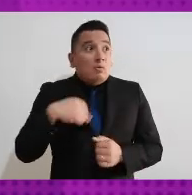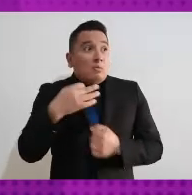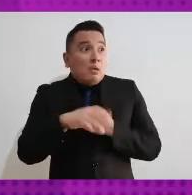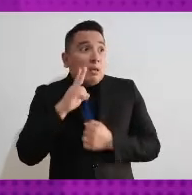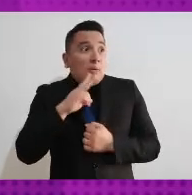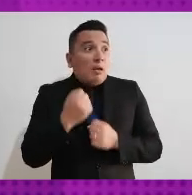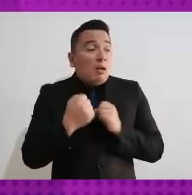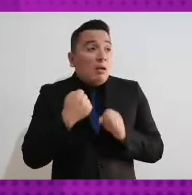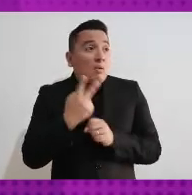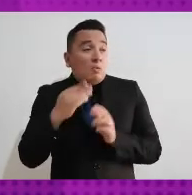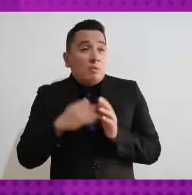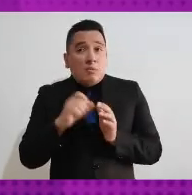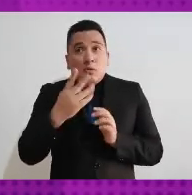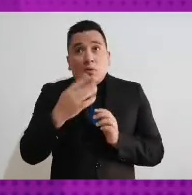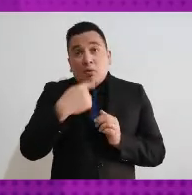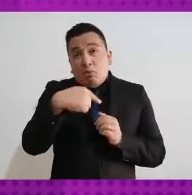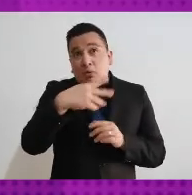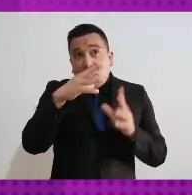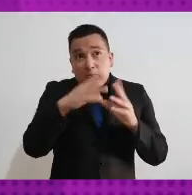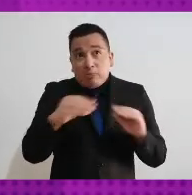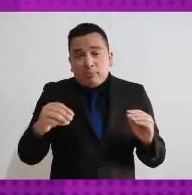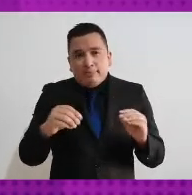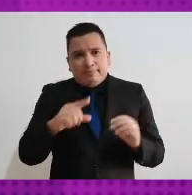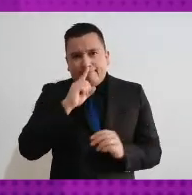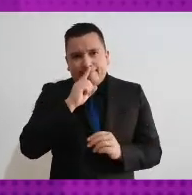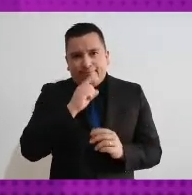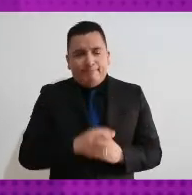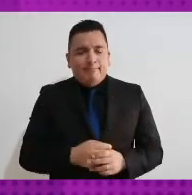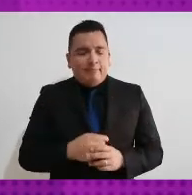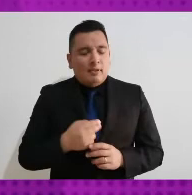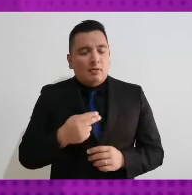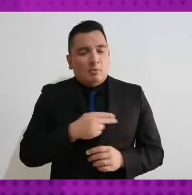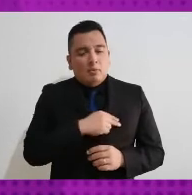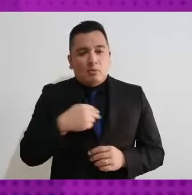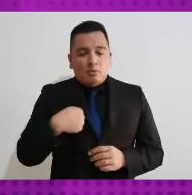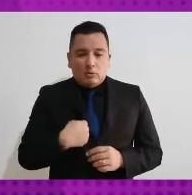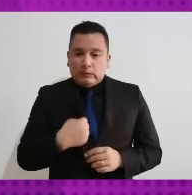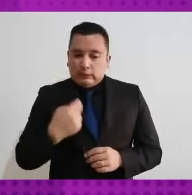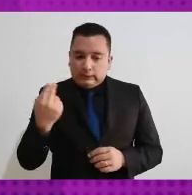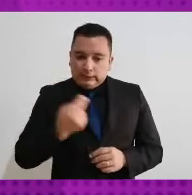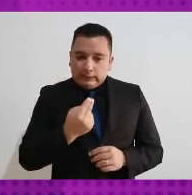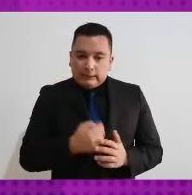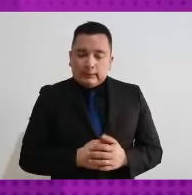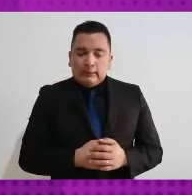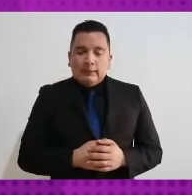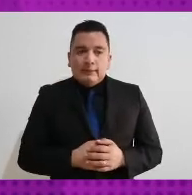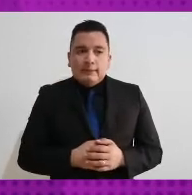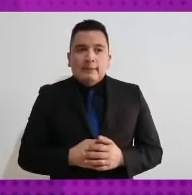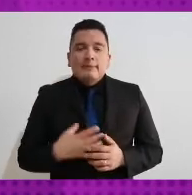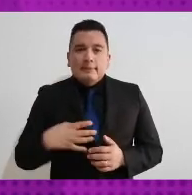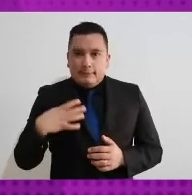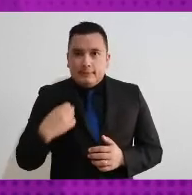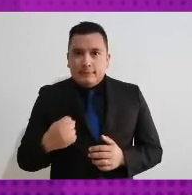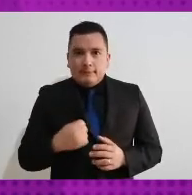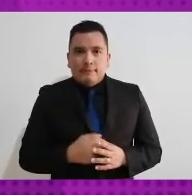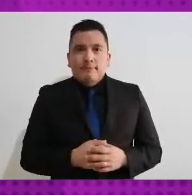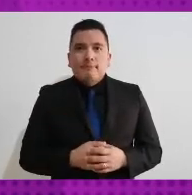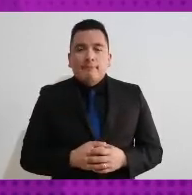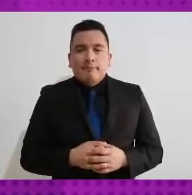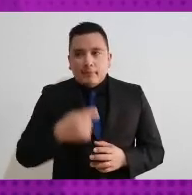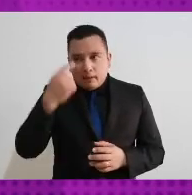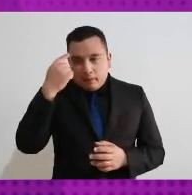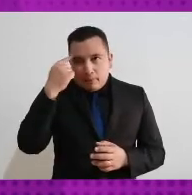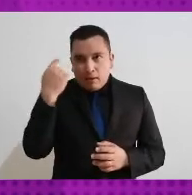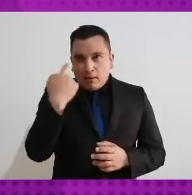vamos a hacer para 2024 y después va a desaparecer por el contrario lo que vamos a hacer es fincar las bases